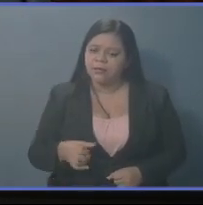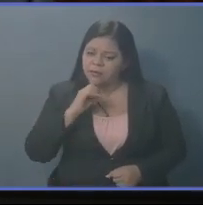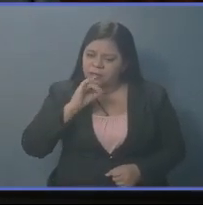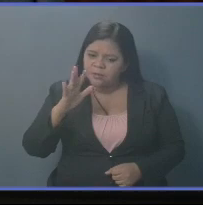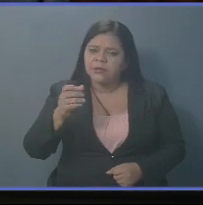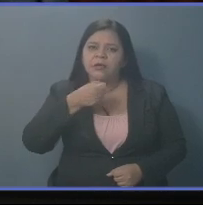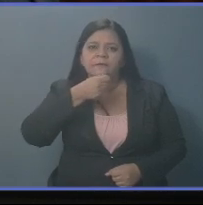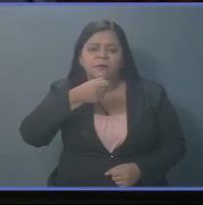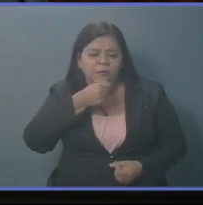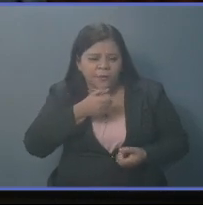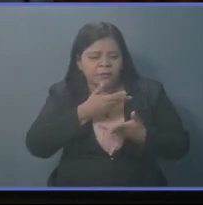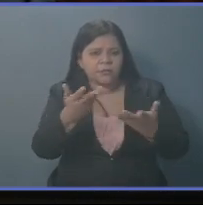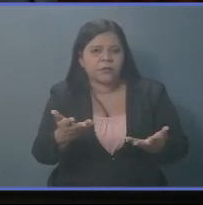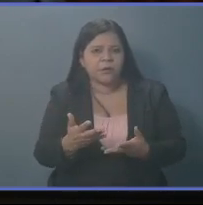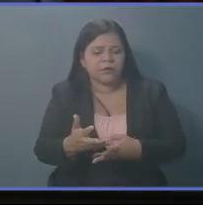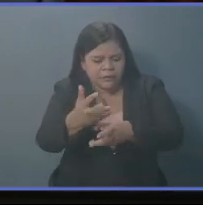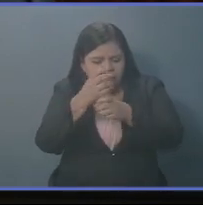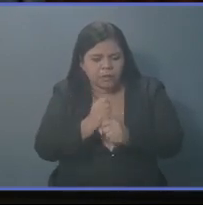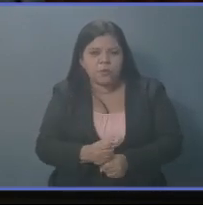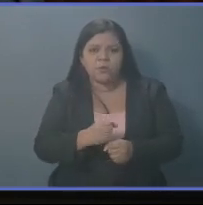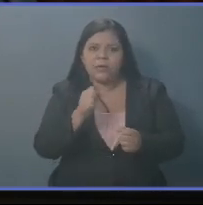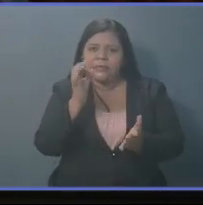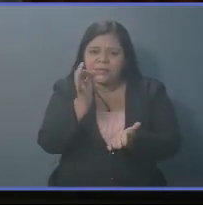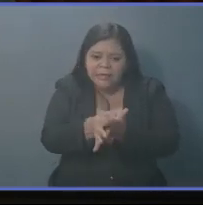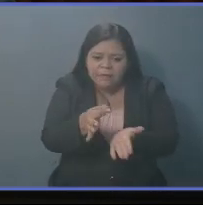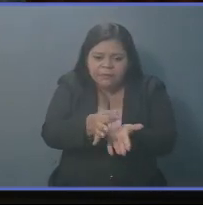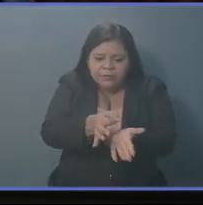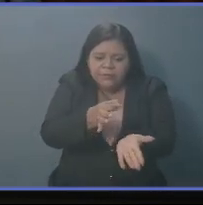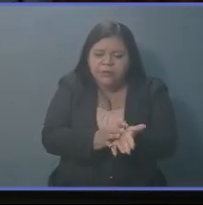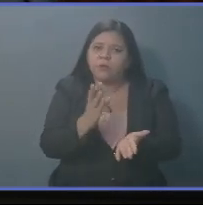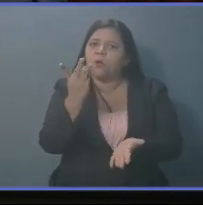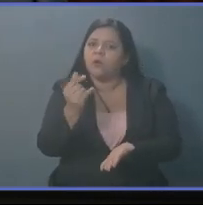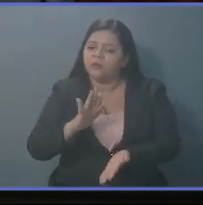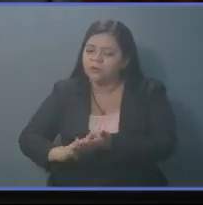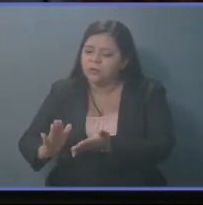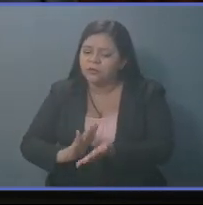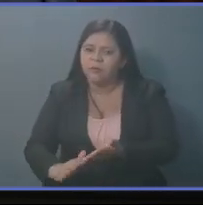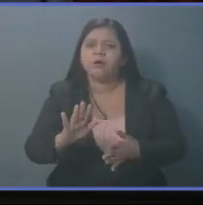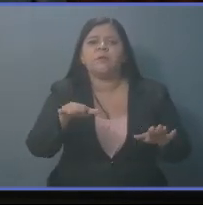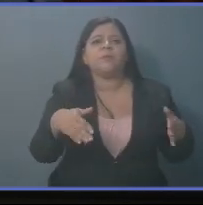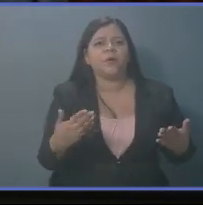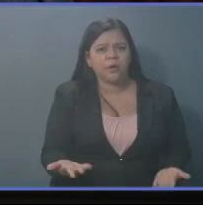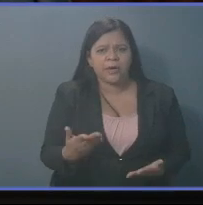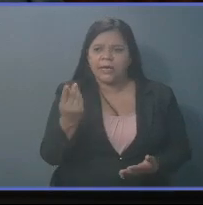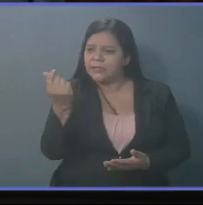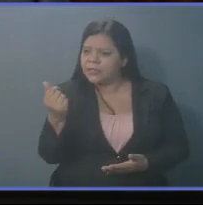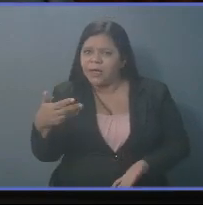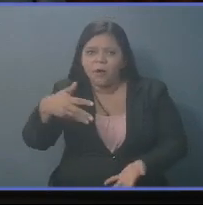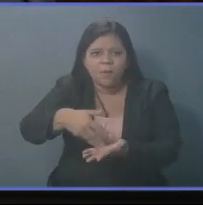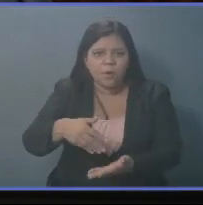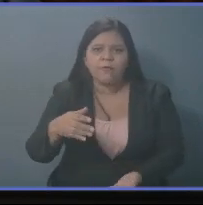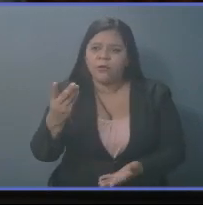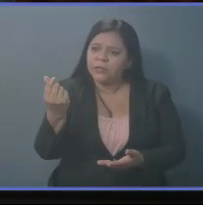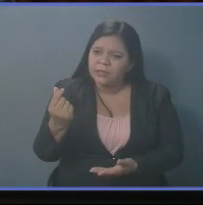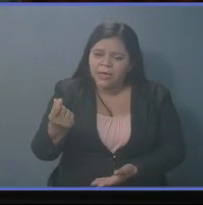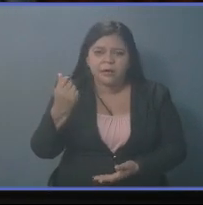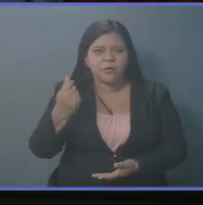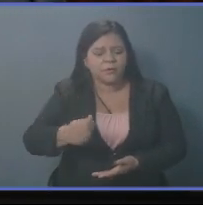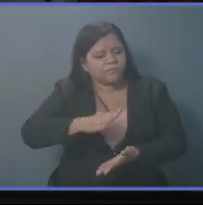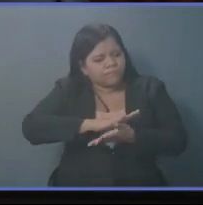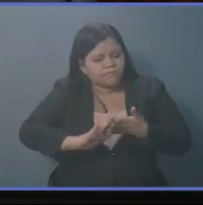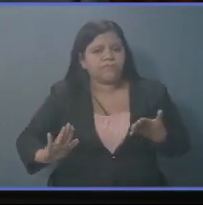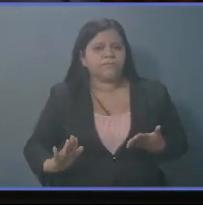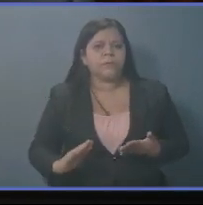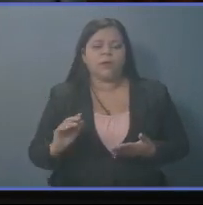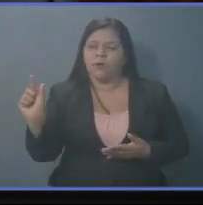informe. Y que se le diga centavo a centavo lo que se ha gastado. Porque ese dinero es del pueblo. Y es dinero sagrado. Sea